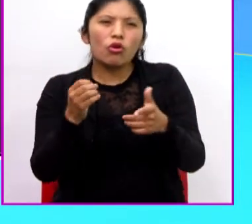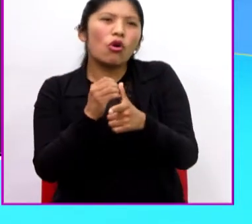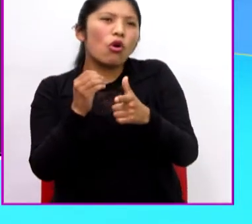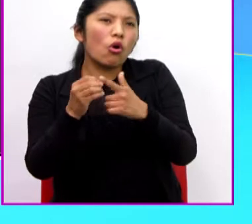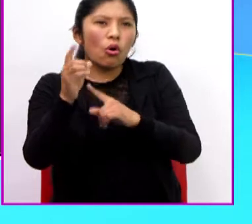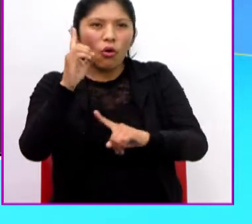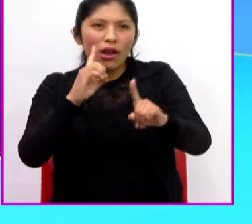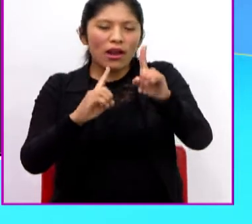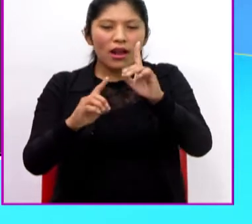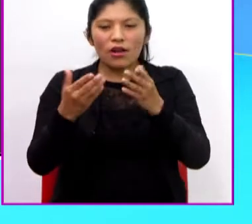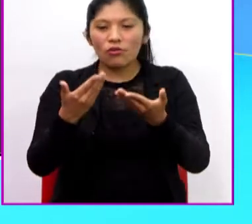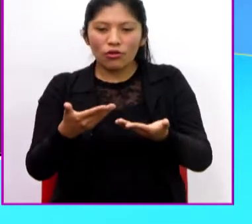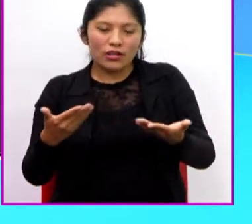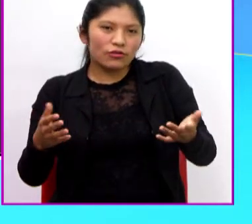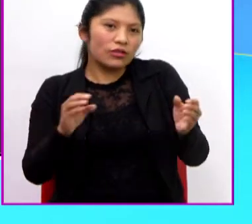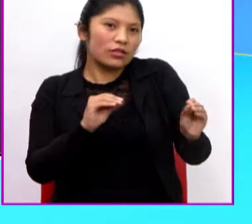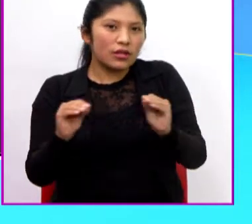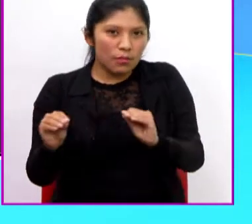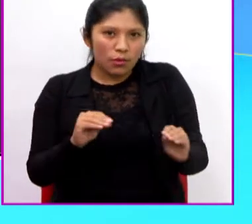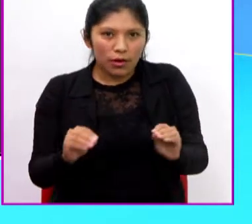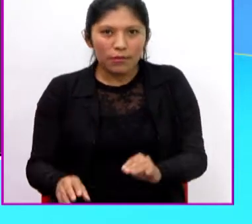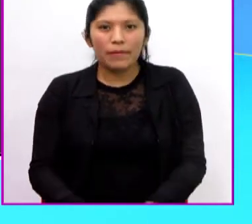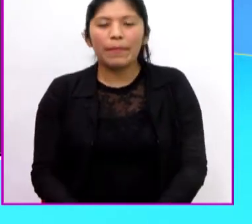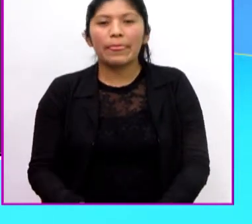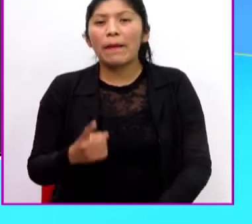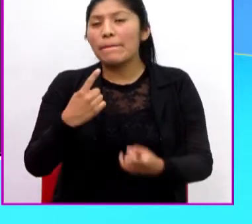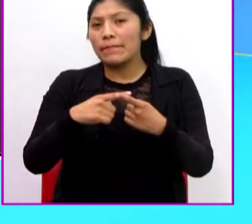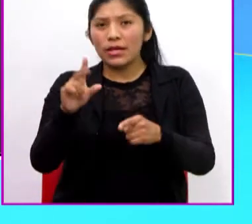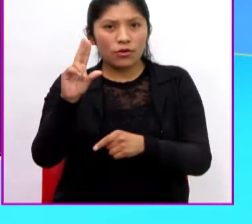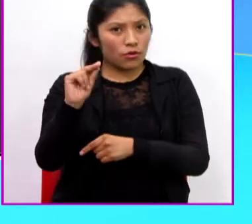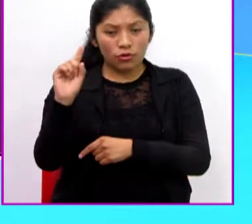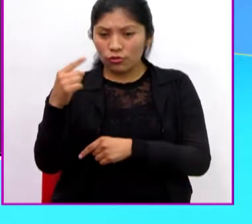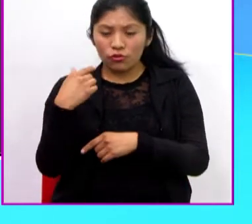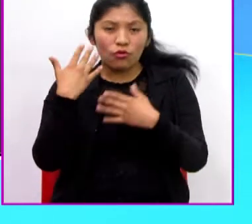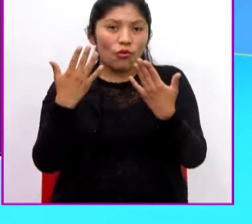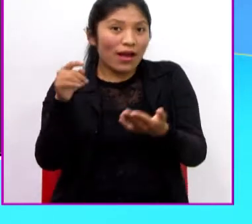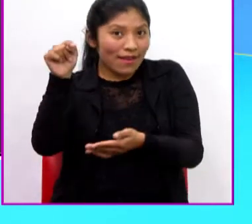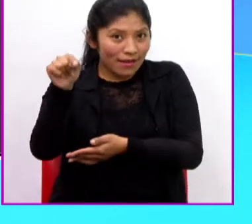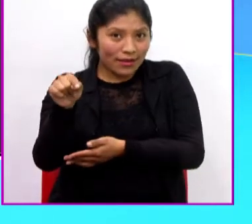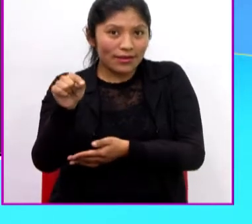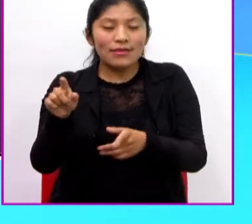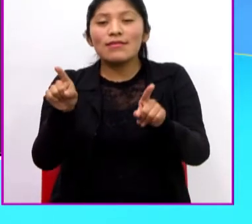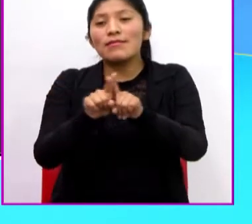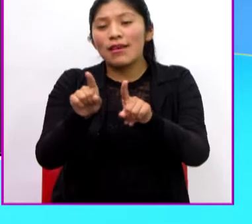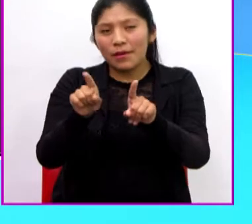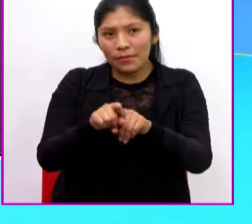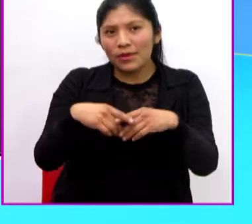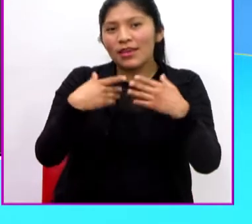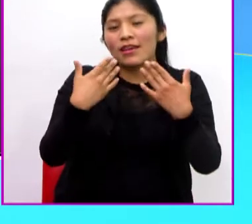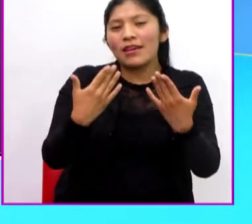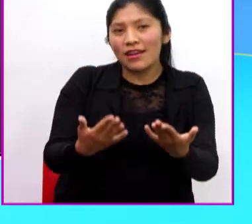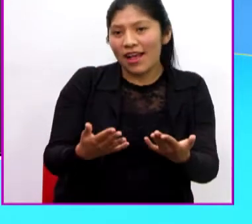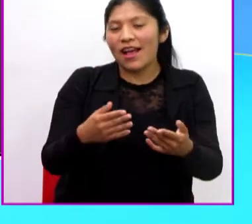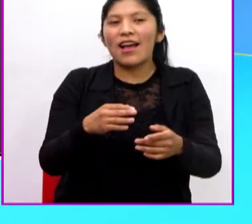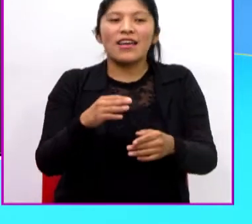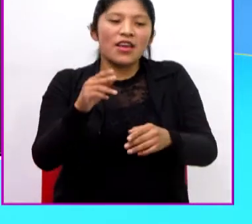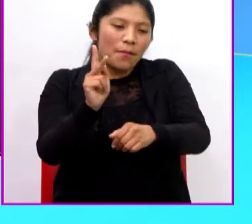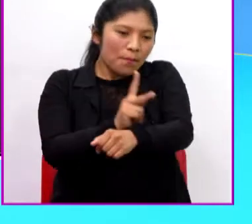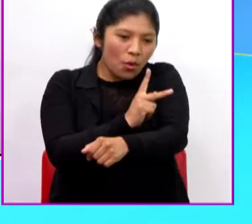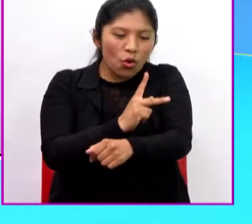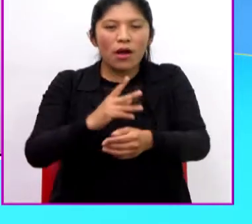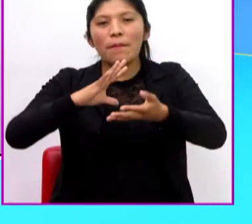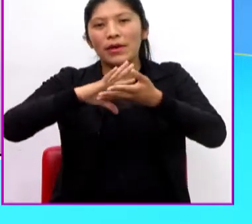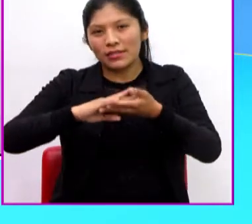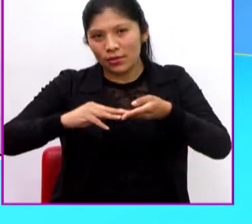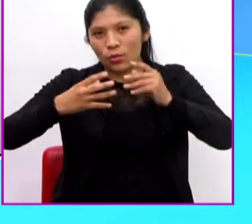moverse los objetos. Pero no solamente los vamos a encontrar ahí. También pueden aparecer en poemas y